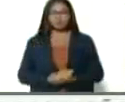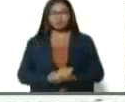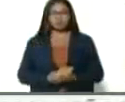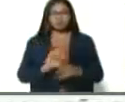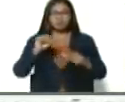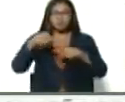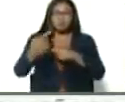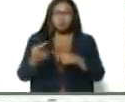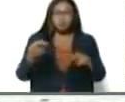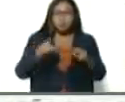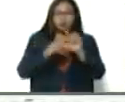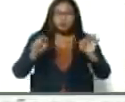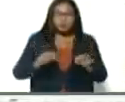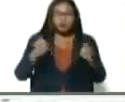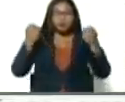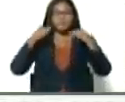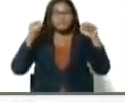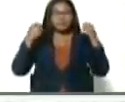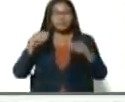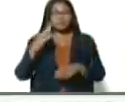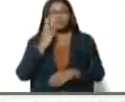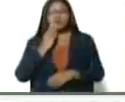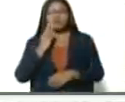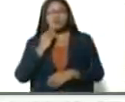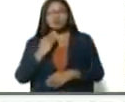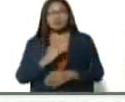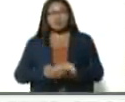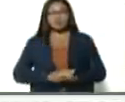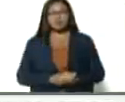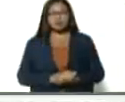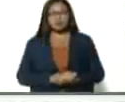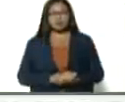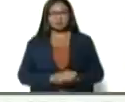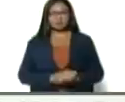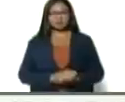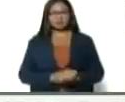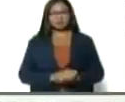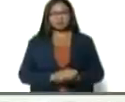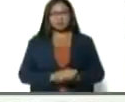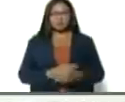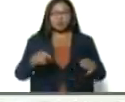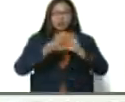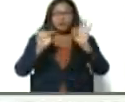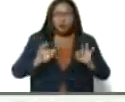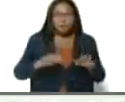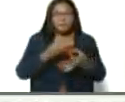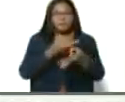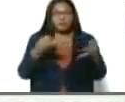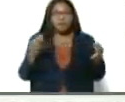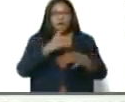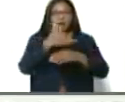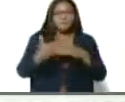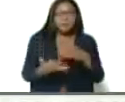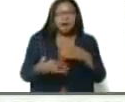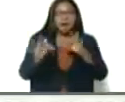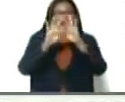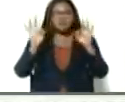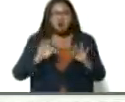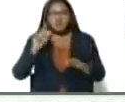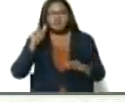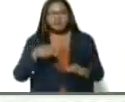venir de la práctica creadora, de la experiencia, y perfeccionar el plan, perfeccionar la teoría,